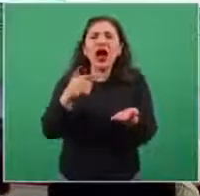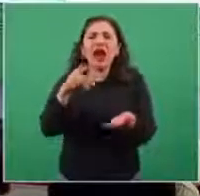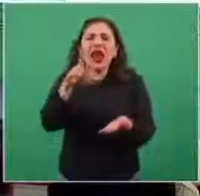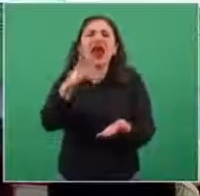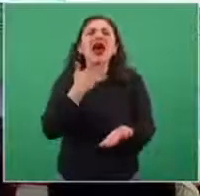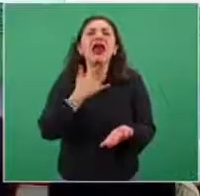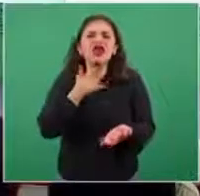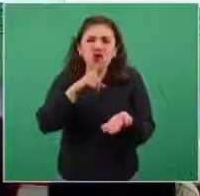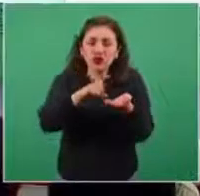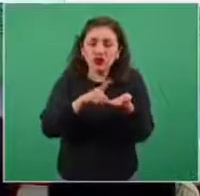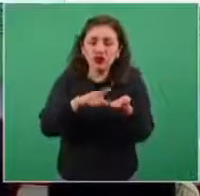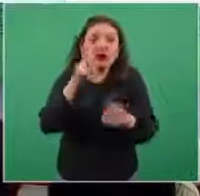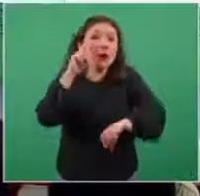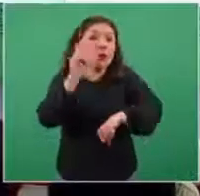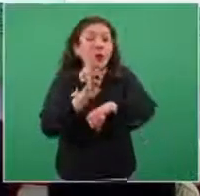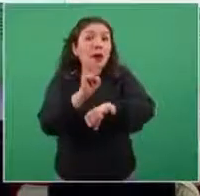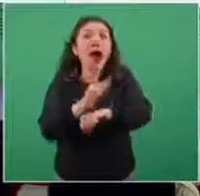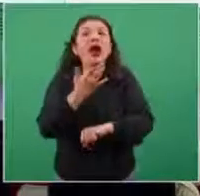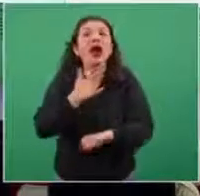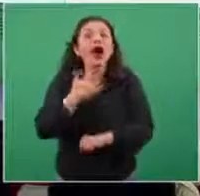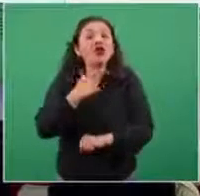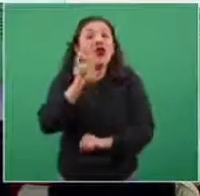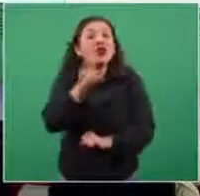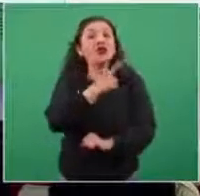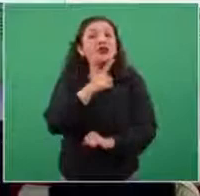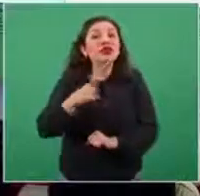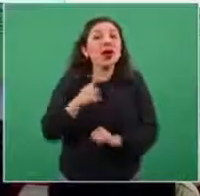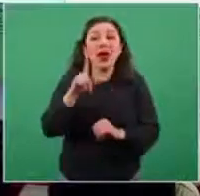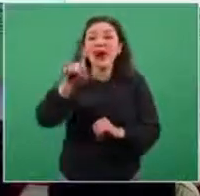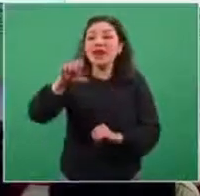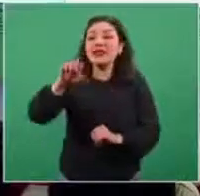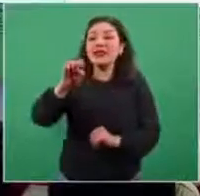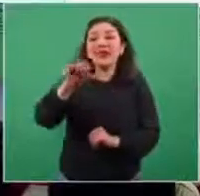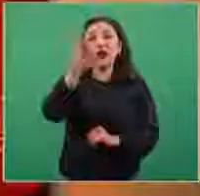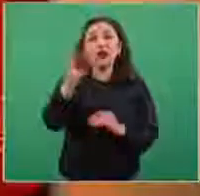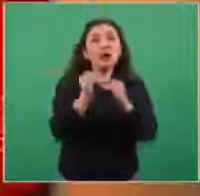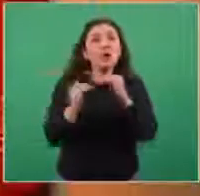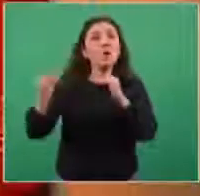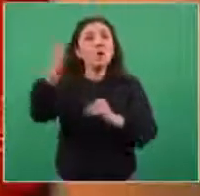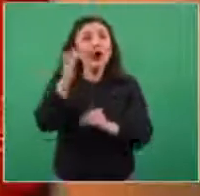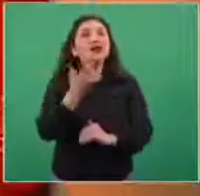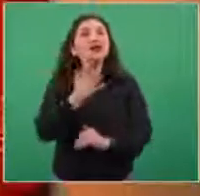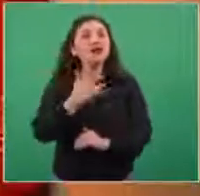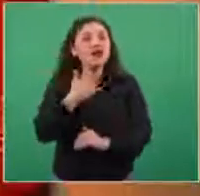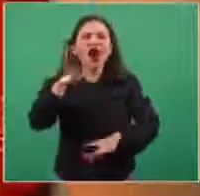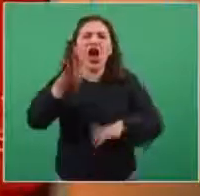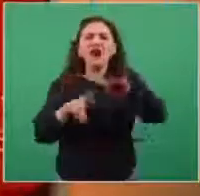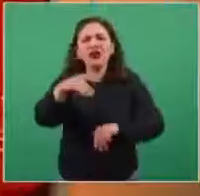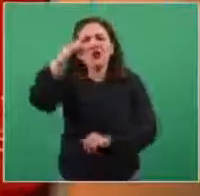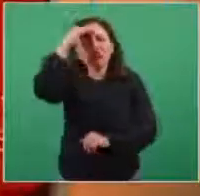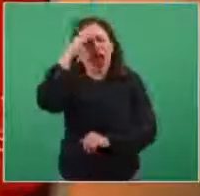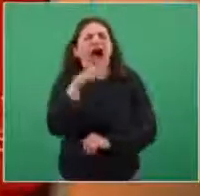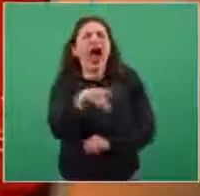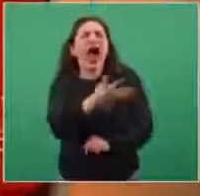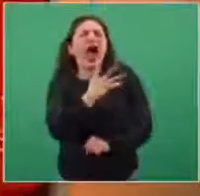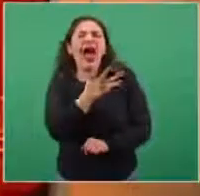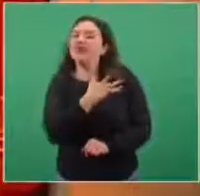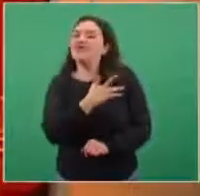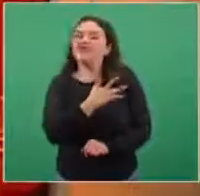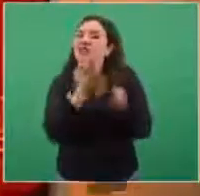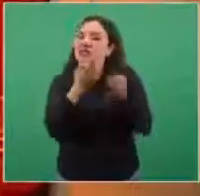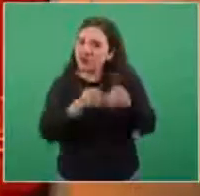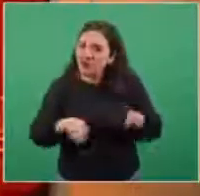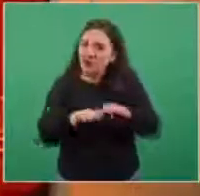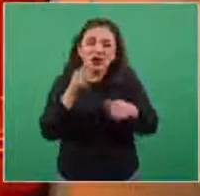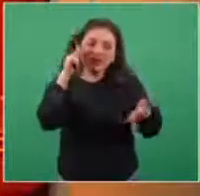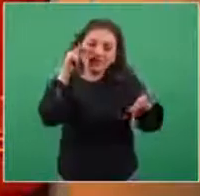la concentración del alcohol gel, que este sea arriba del 60 por ciento. A veces asumimos que así lo es. Es importante